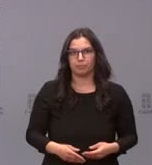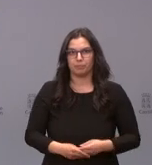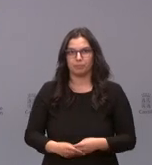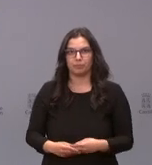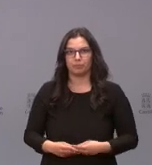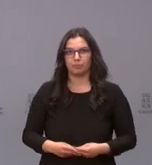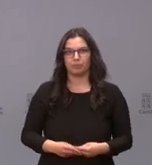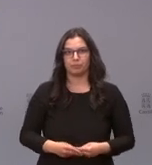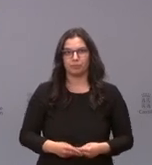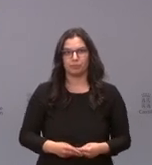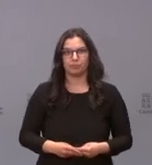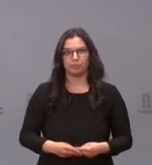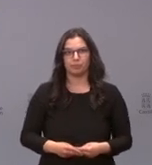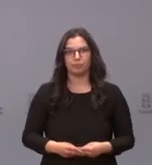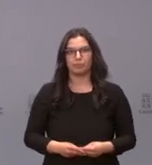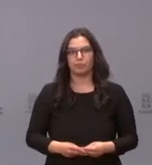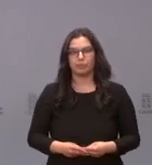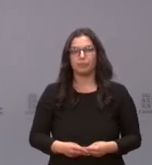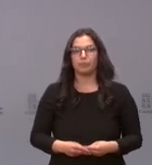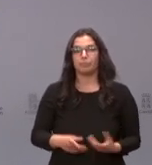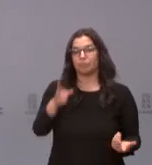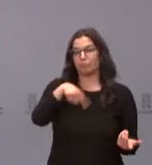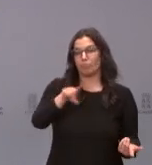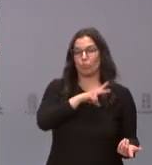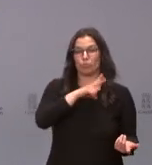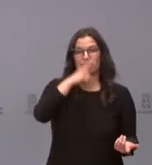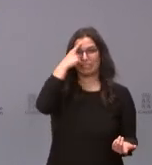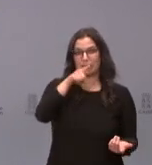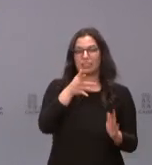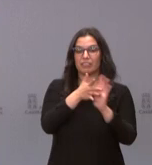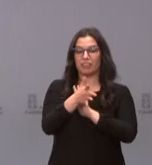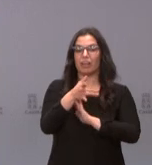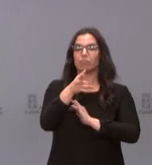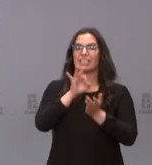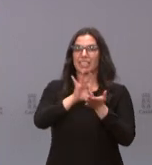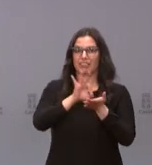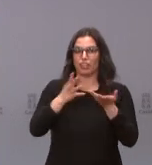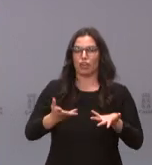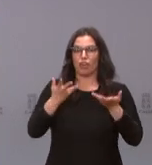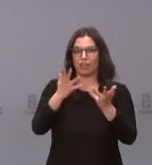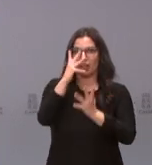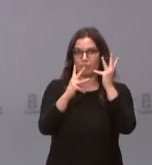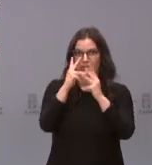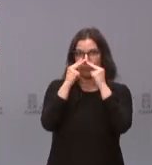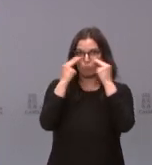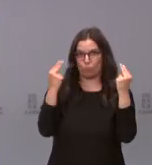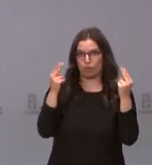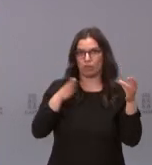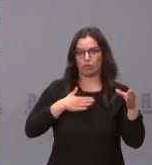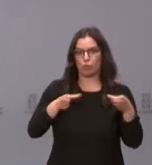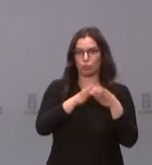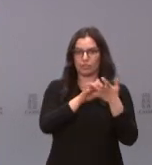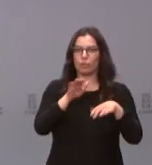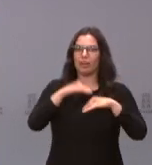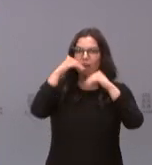Bien, se trata, como todos ustedes saben, de un servicio de la Administración Pública de la Junta de Castilla y León de atención